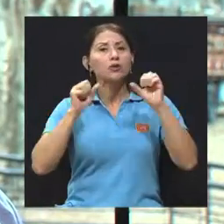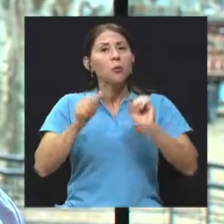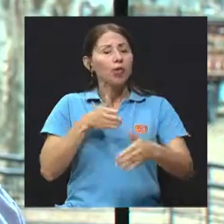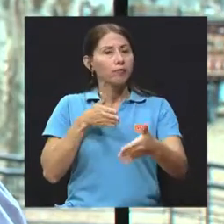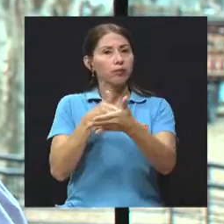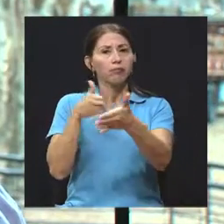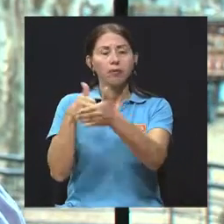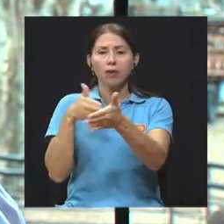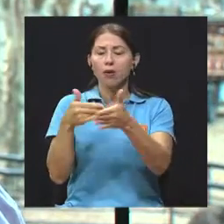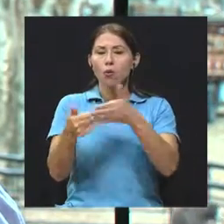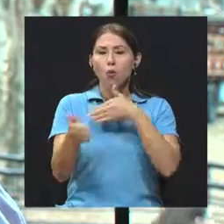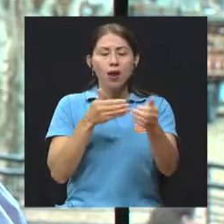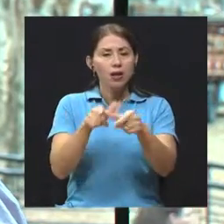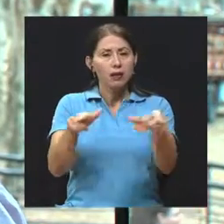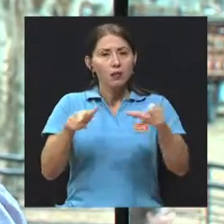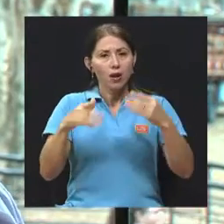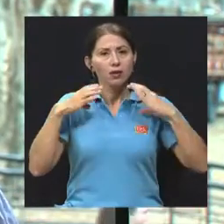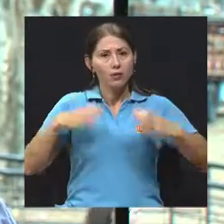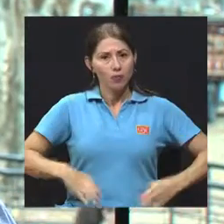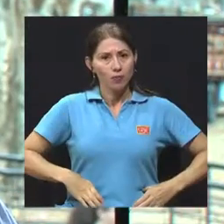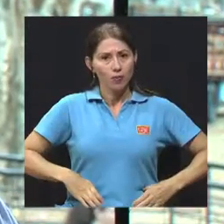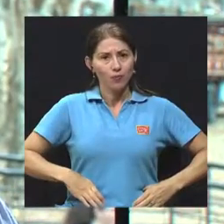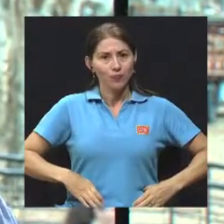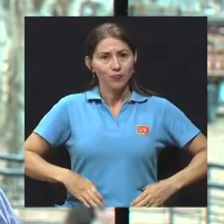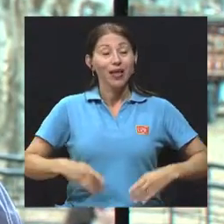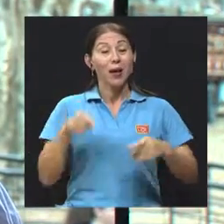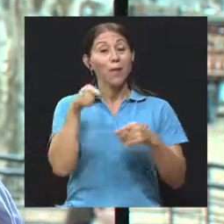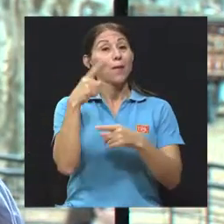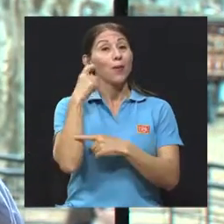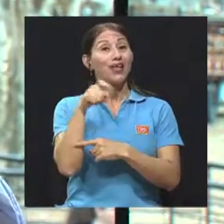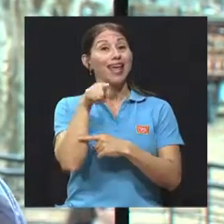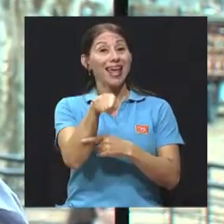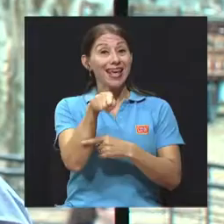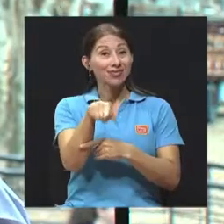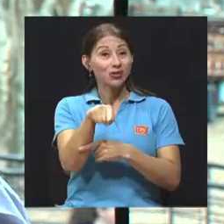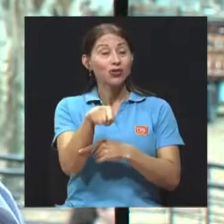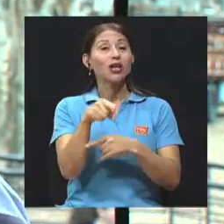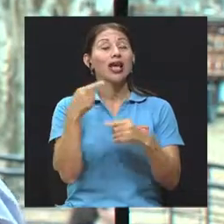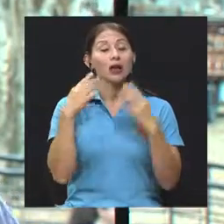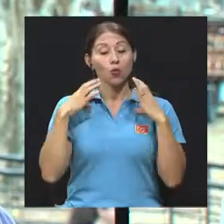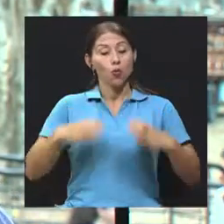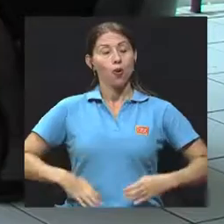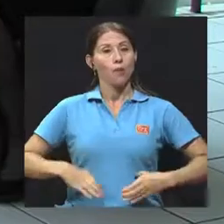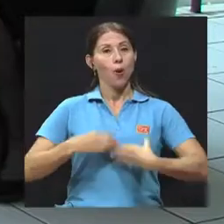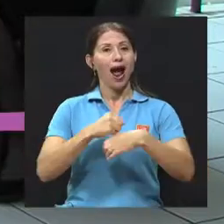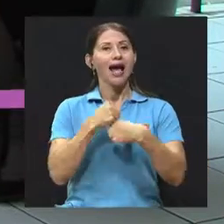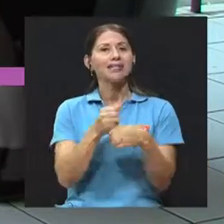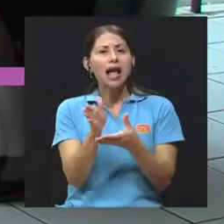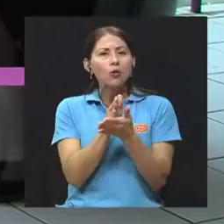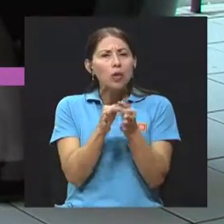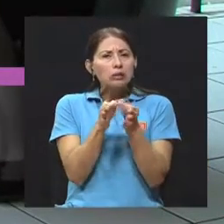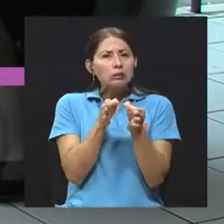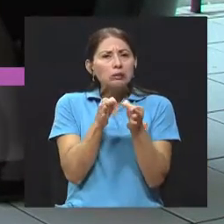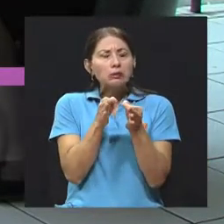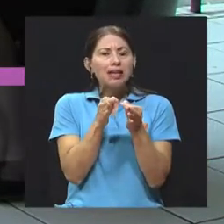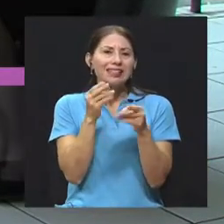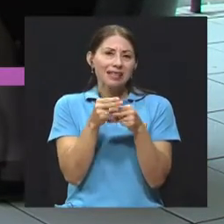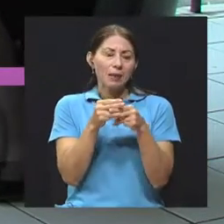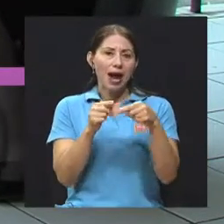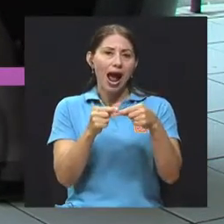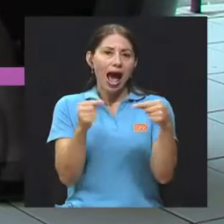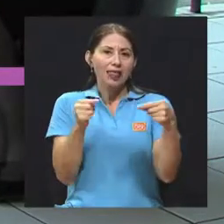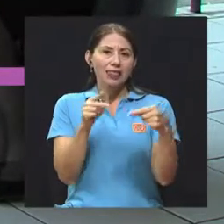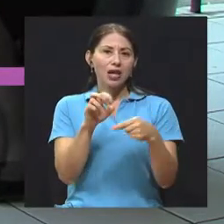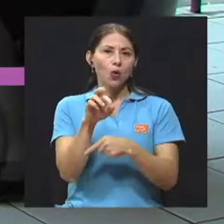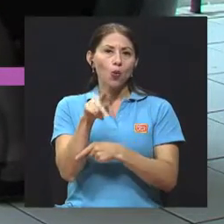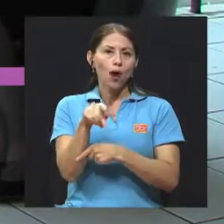organismo. A través de la formación de estos anticuerpos que van a atacar esos tejidos y los van a ir lesionando. Entonces, uno